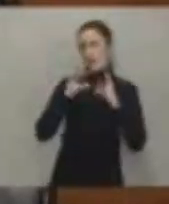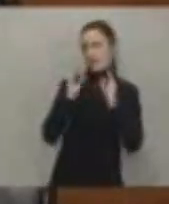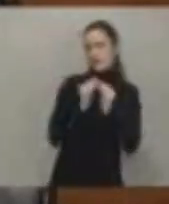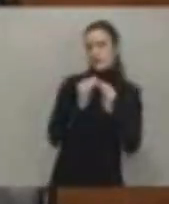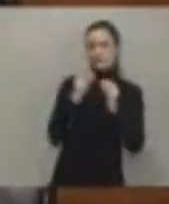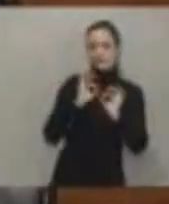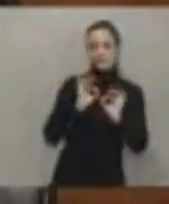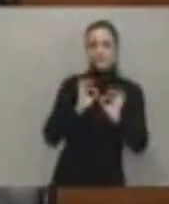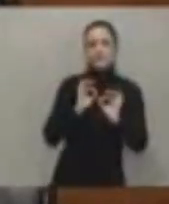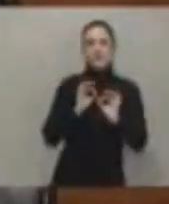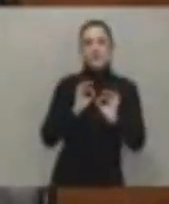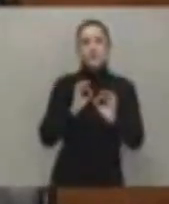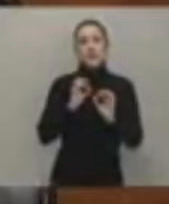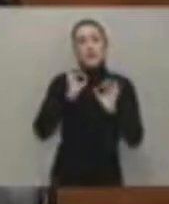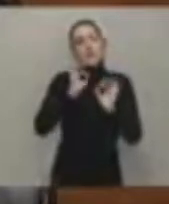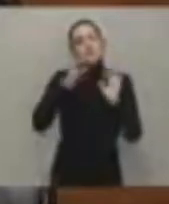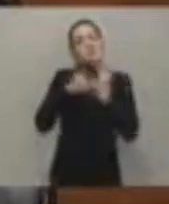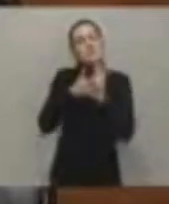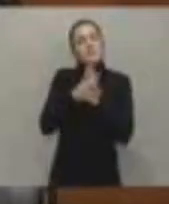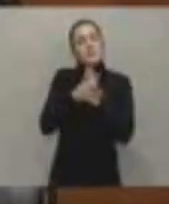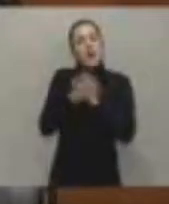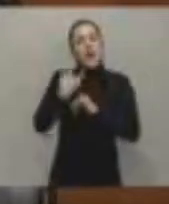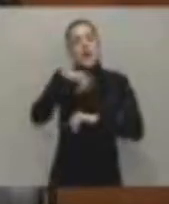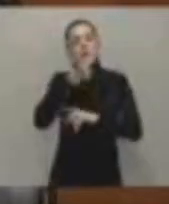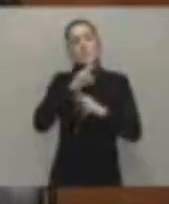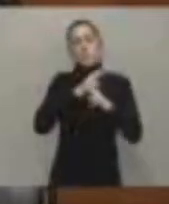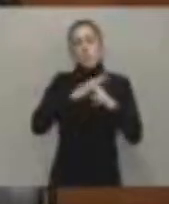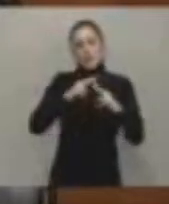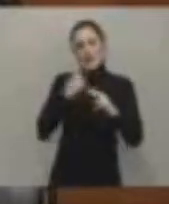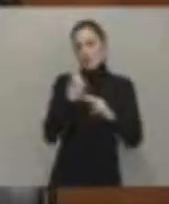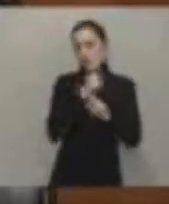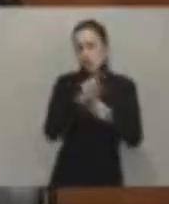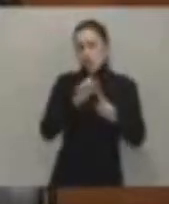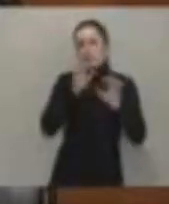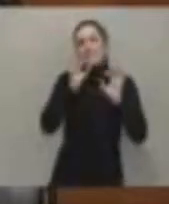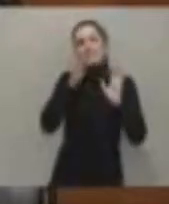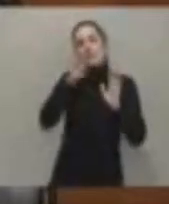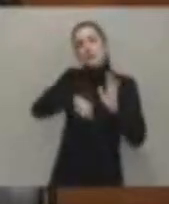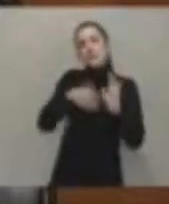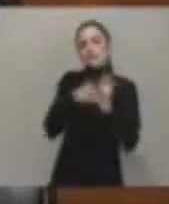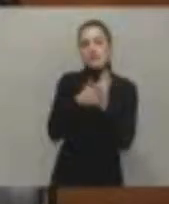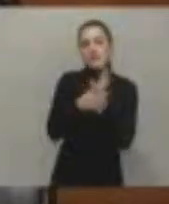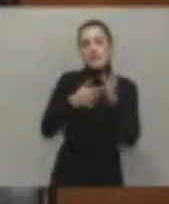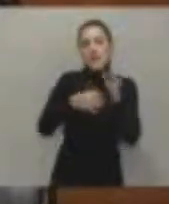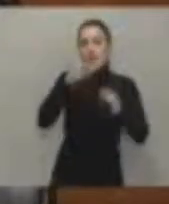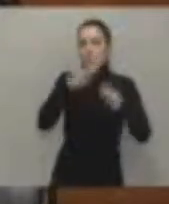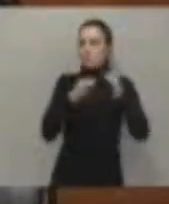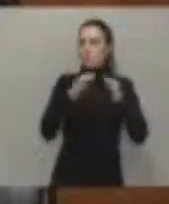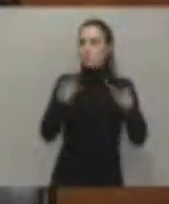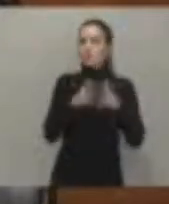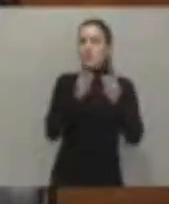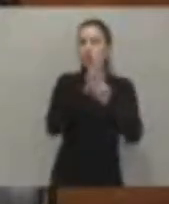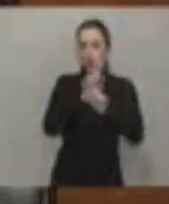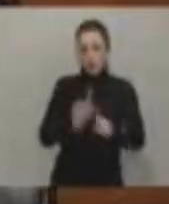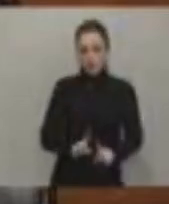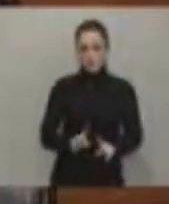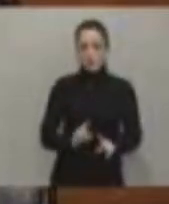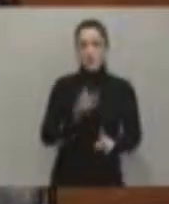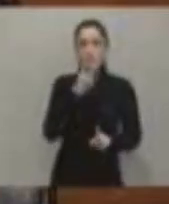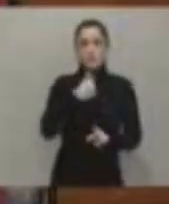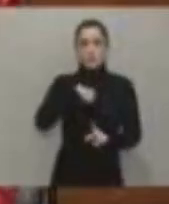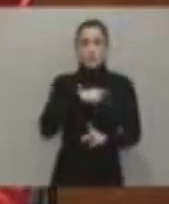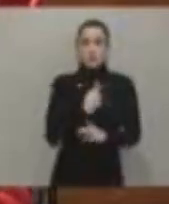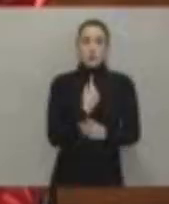Es no solamente un error de política, es una injusticia social, porque estamos hablando de herencias modestas.